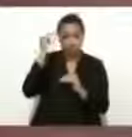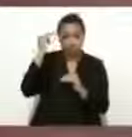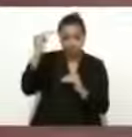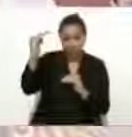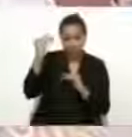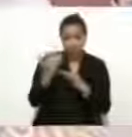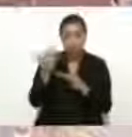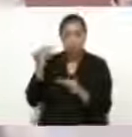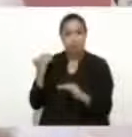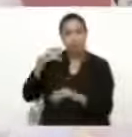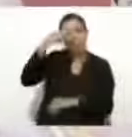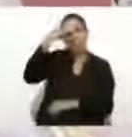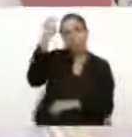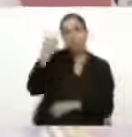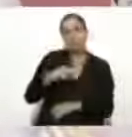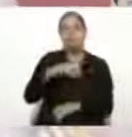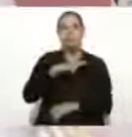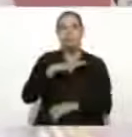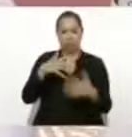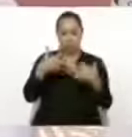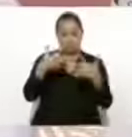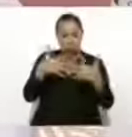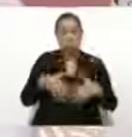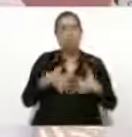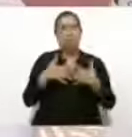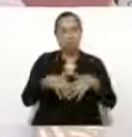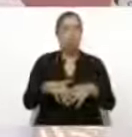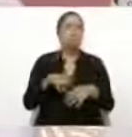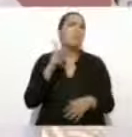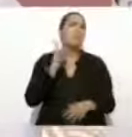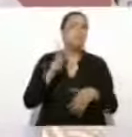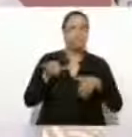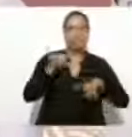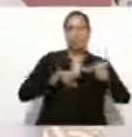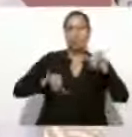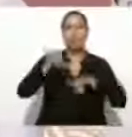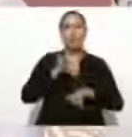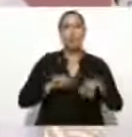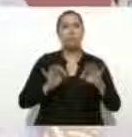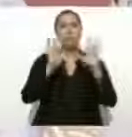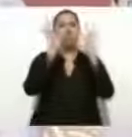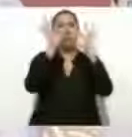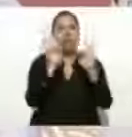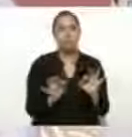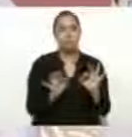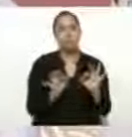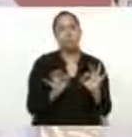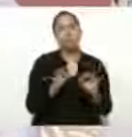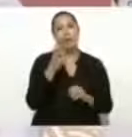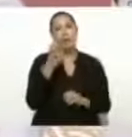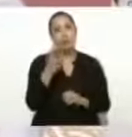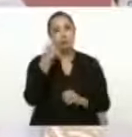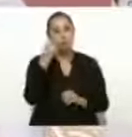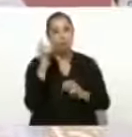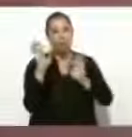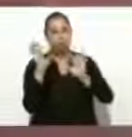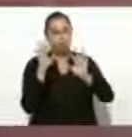tenía una industria petroquímica de punta, ejemplo mundial.